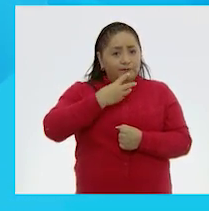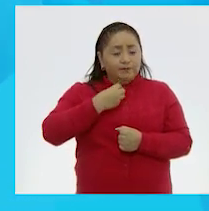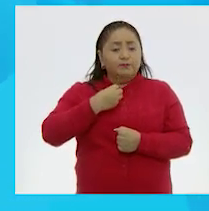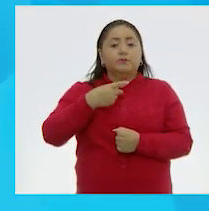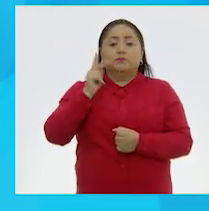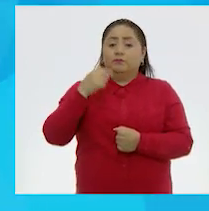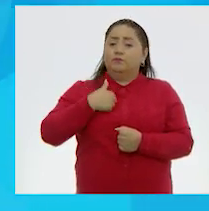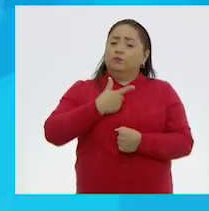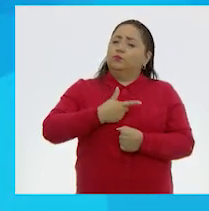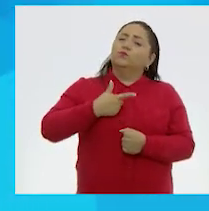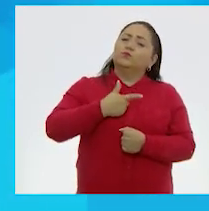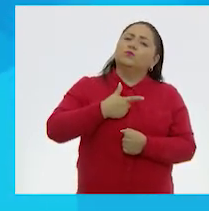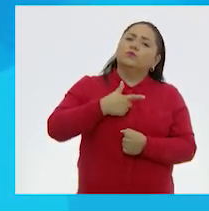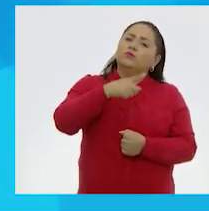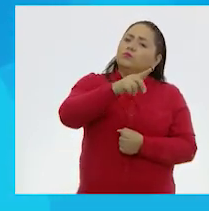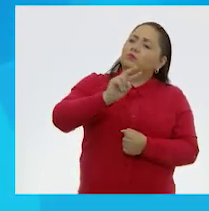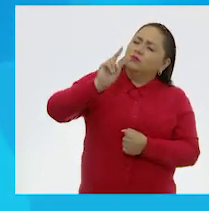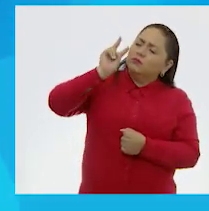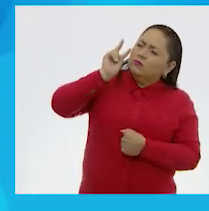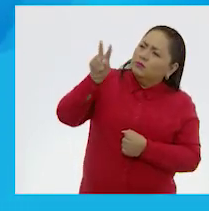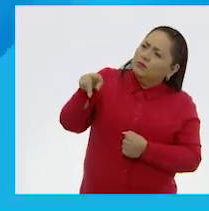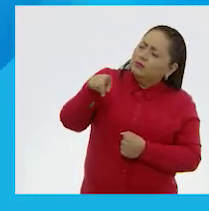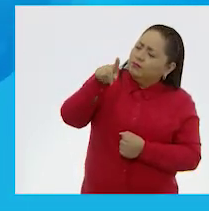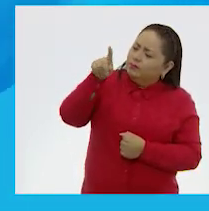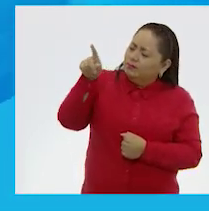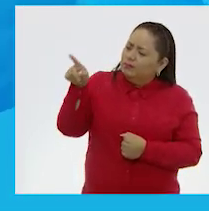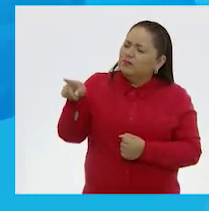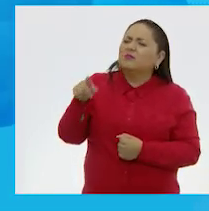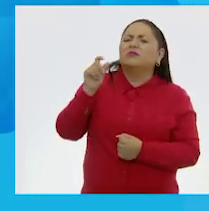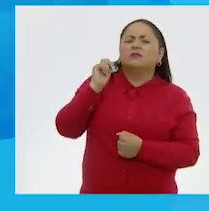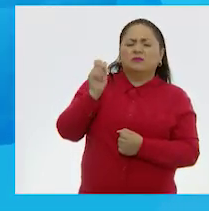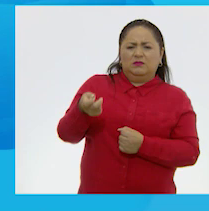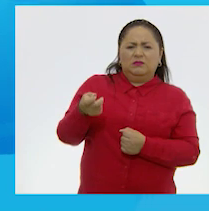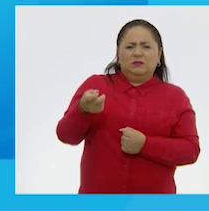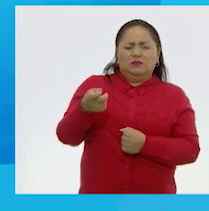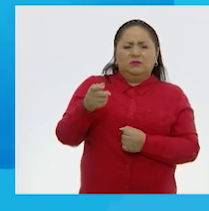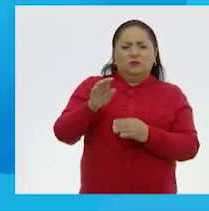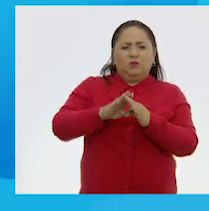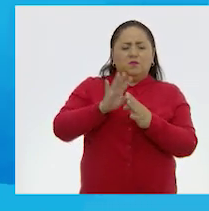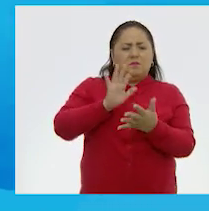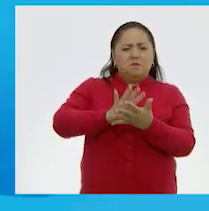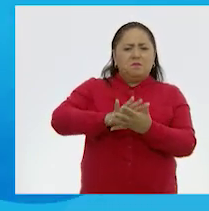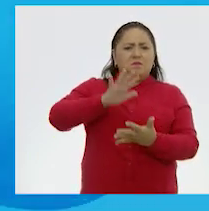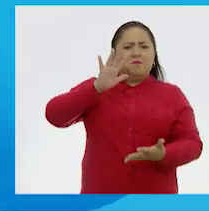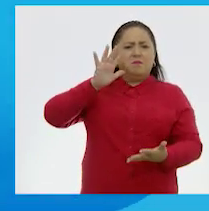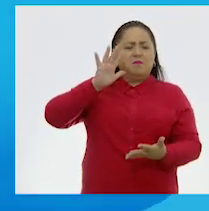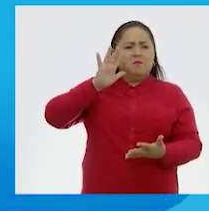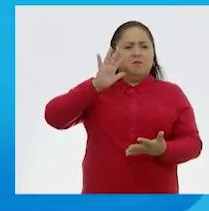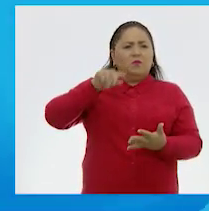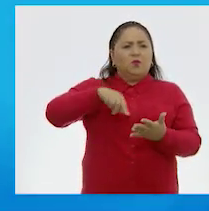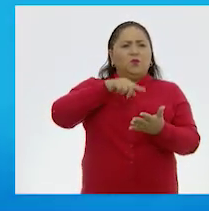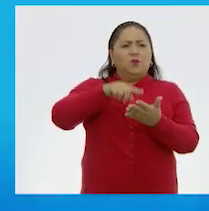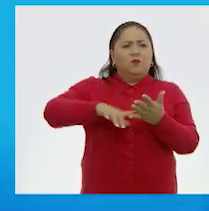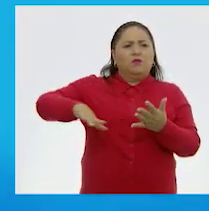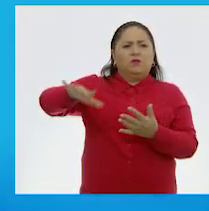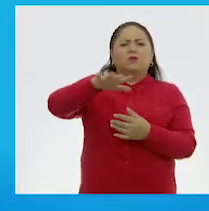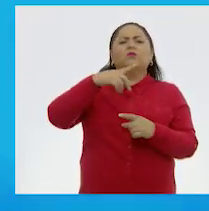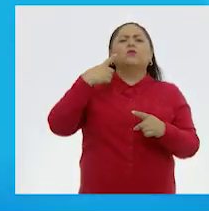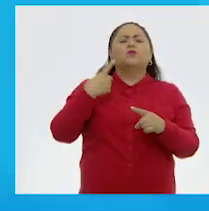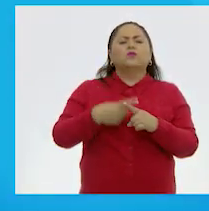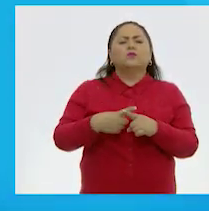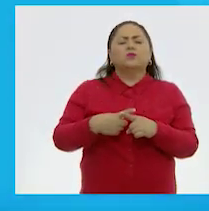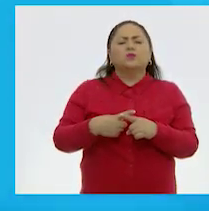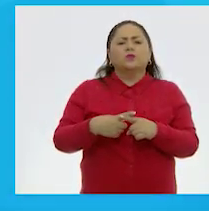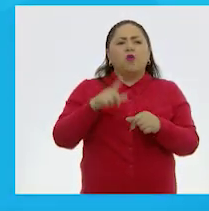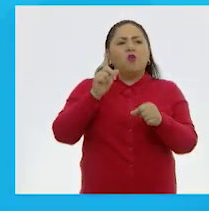A mí lo que me gustaría que vieras es, por supuesto, el mayor espacio está ocupado por